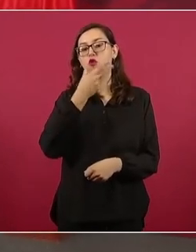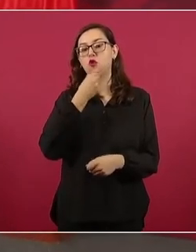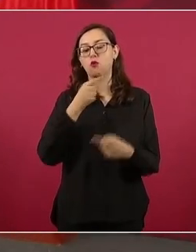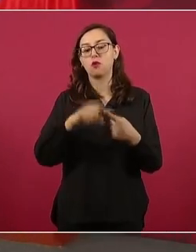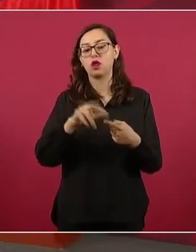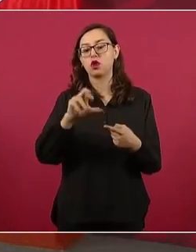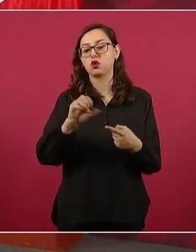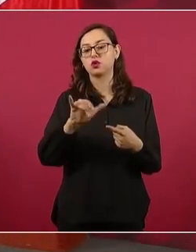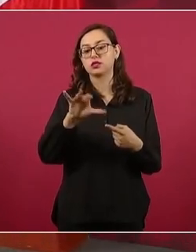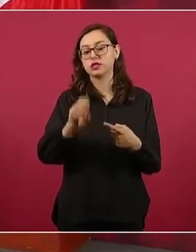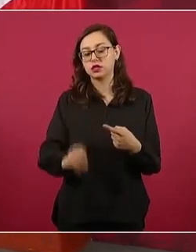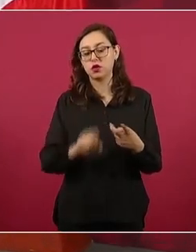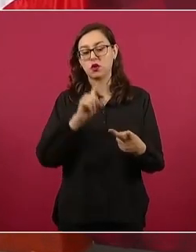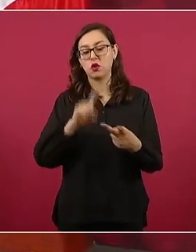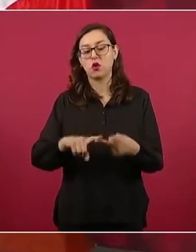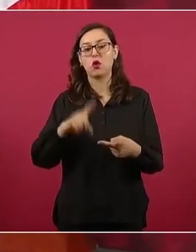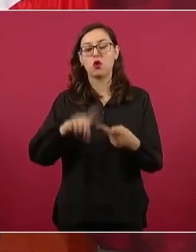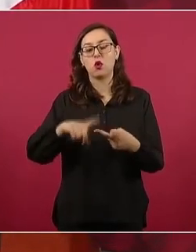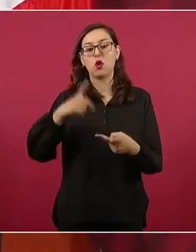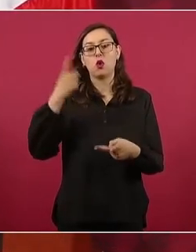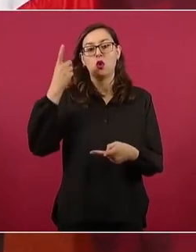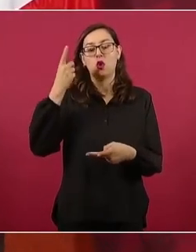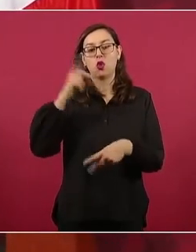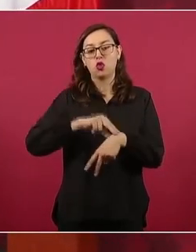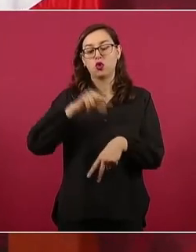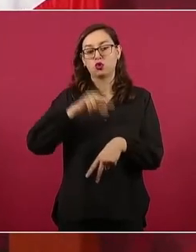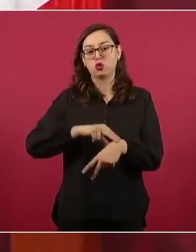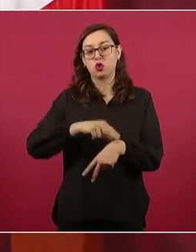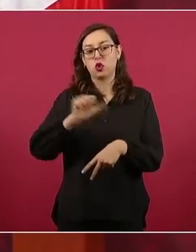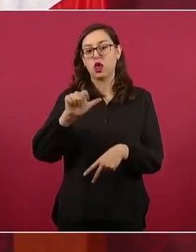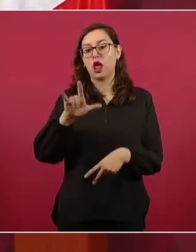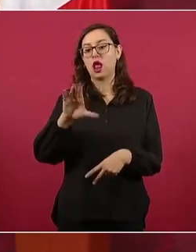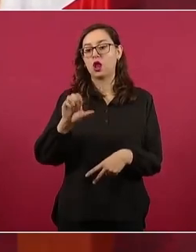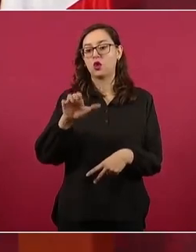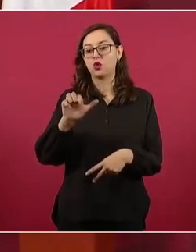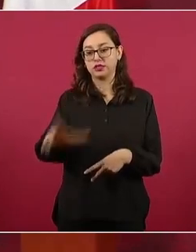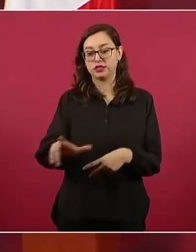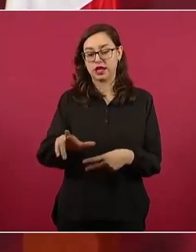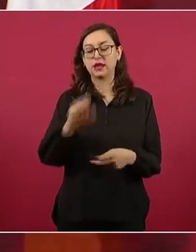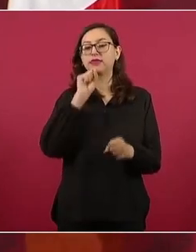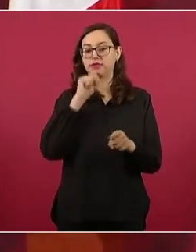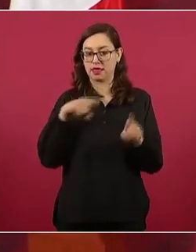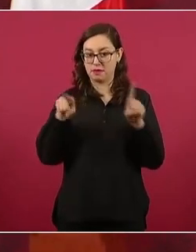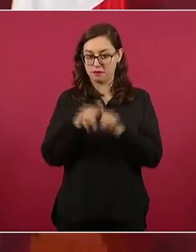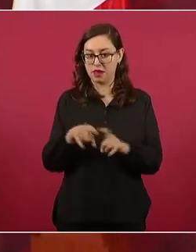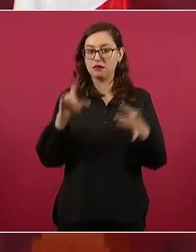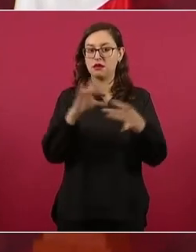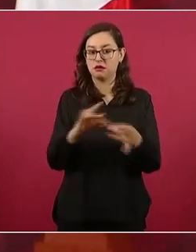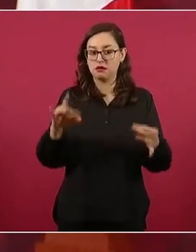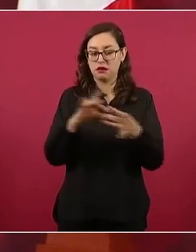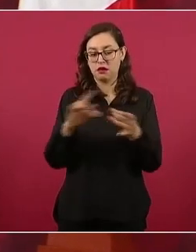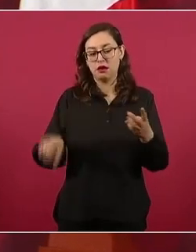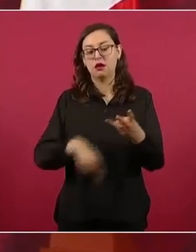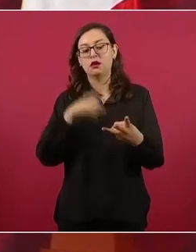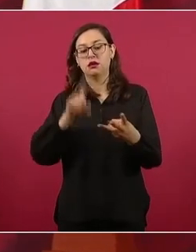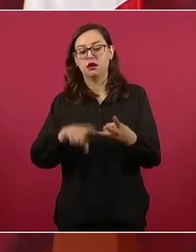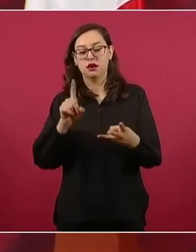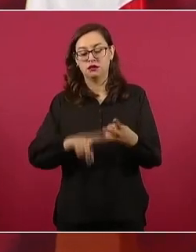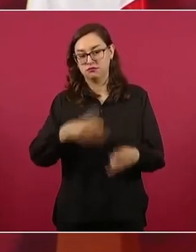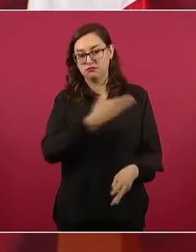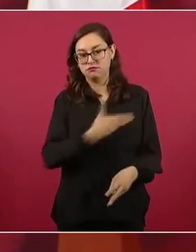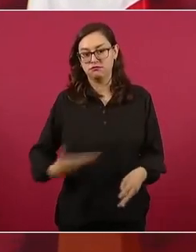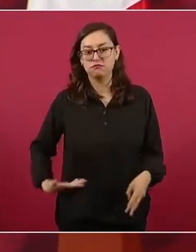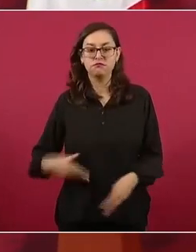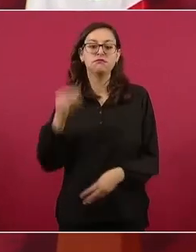Alcocer. Y nos acompaña la consejera jurídica de Presidencia, la maestra María